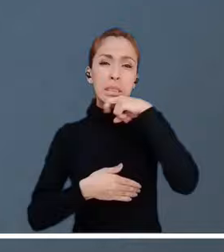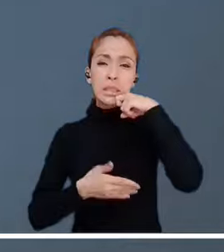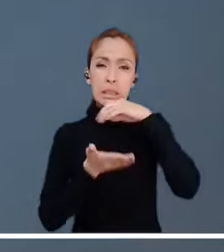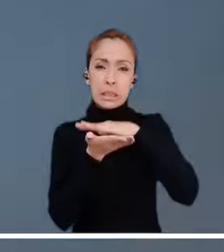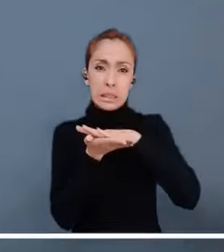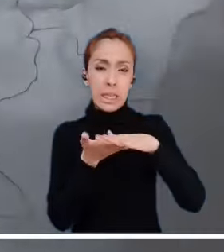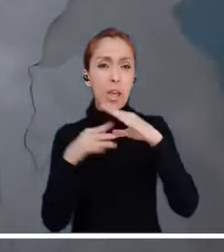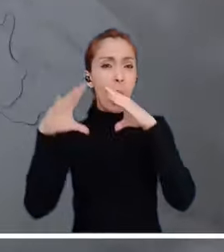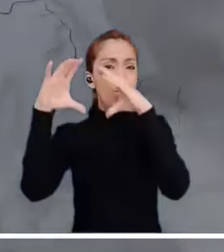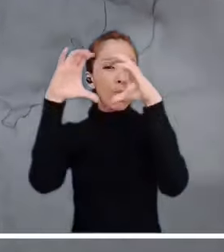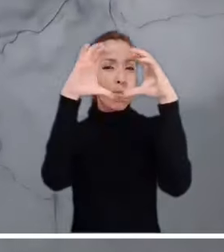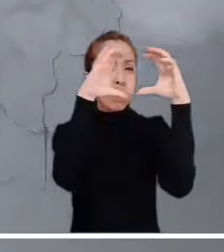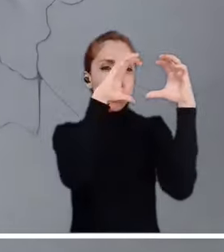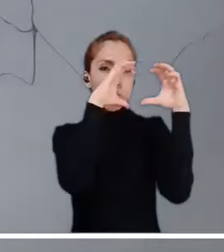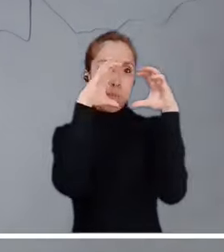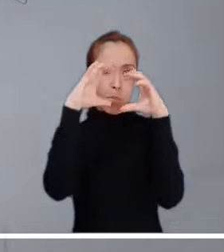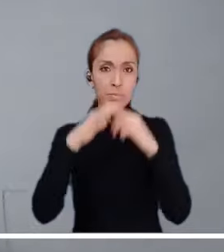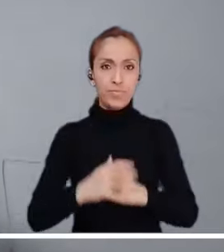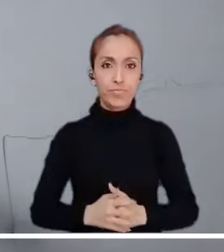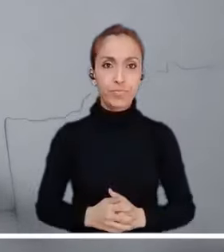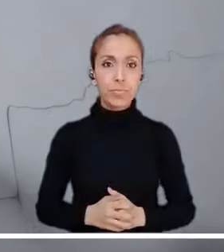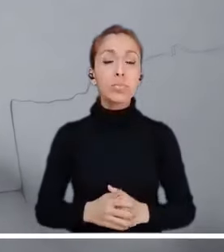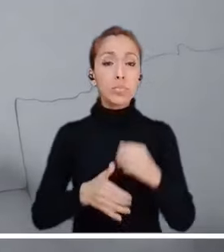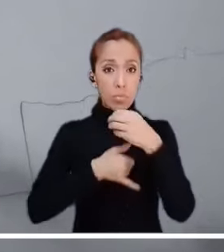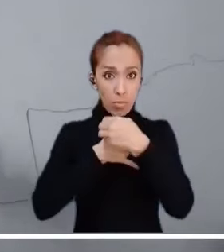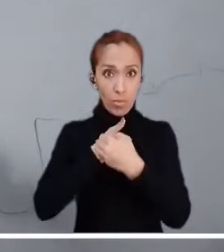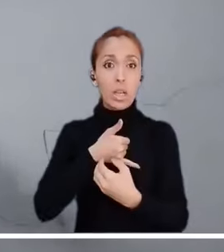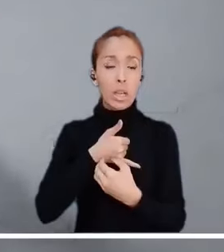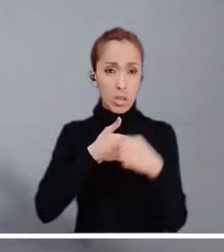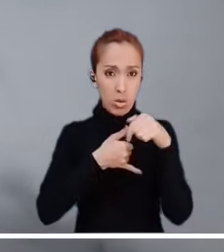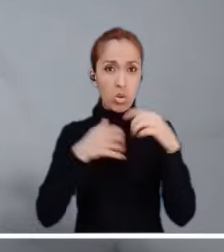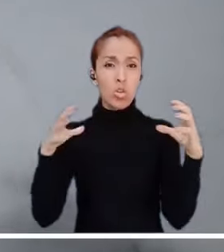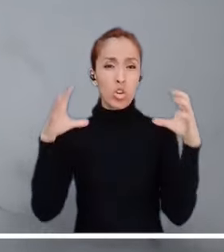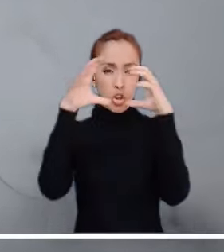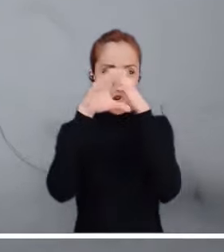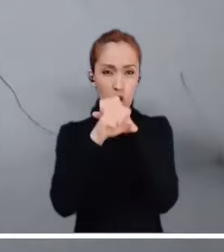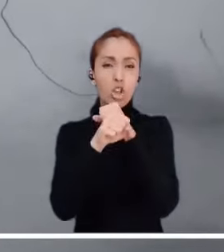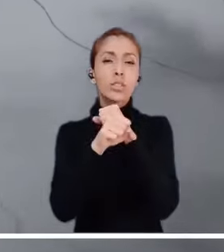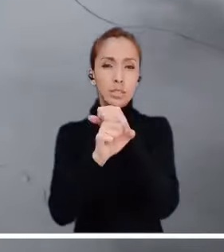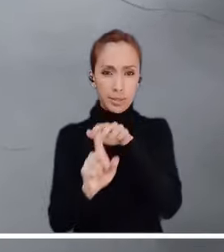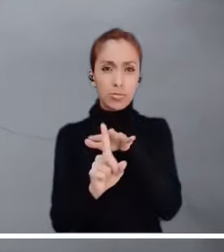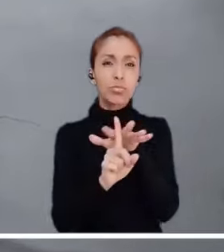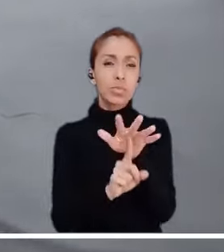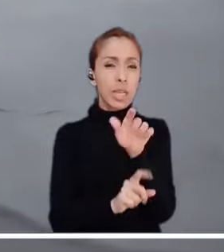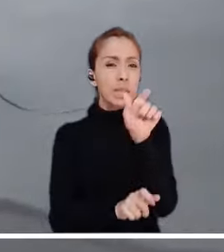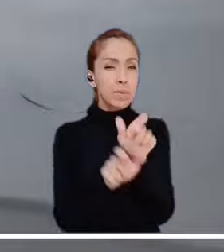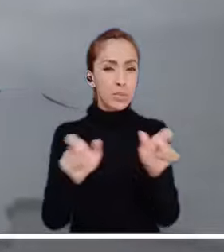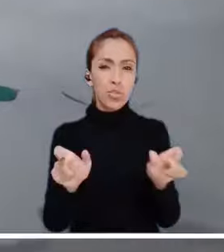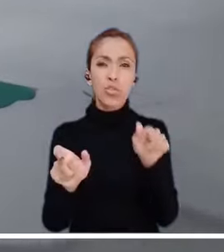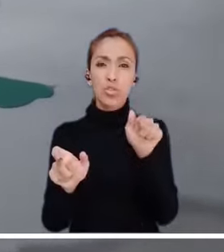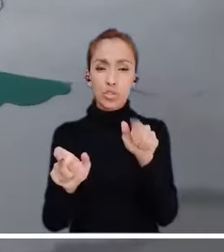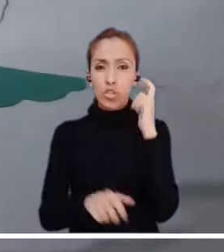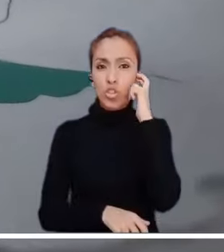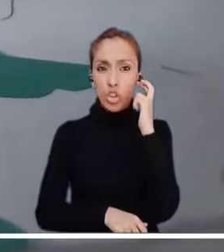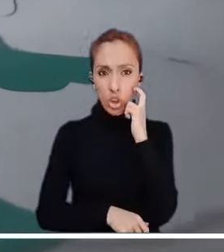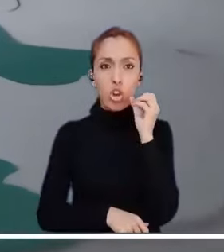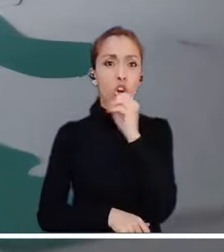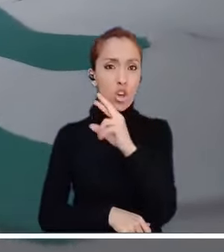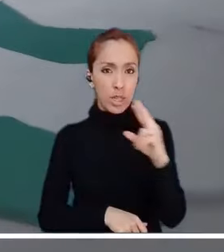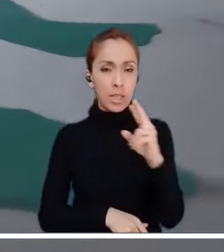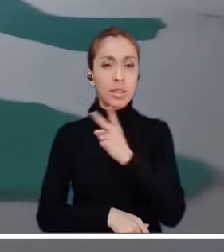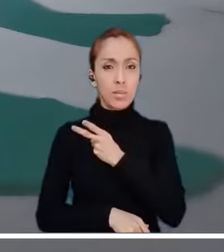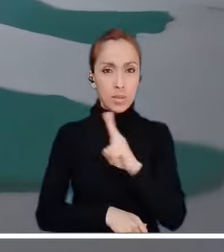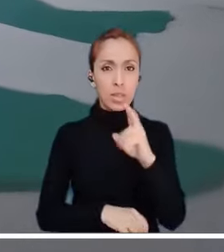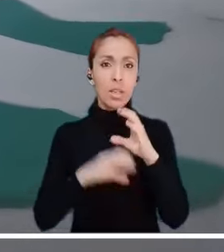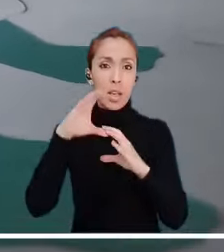semicubierto. La noche pacífica sorprenderá a los habitantes del litoral chocoano, el oriente del Valle de Cauca,